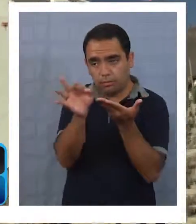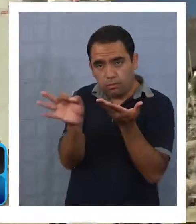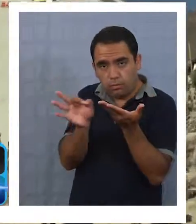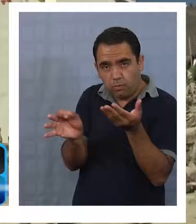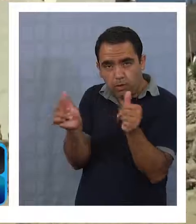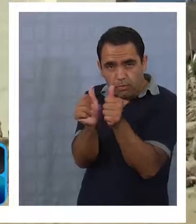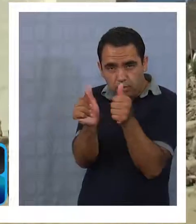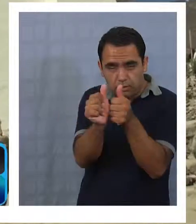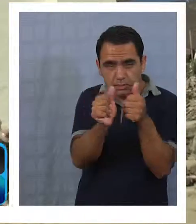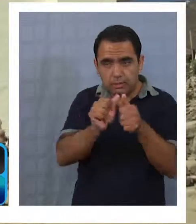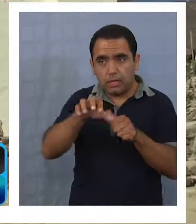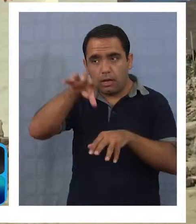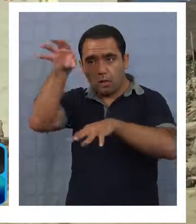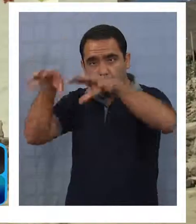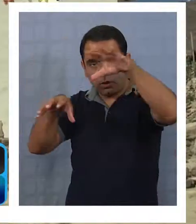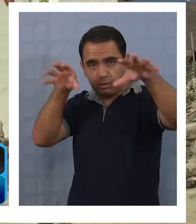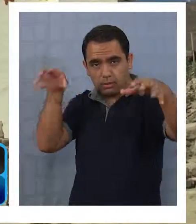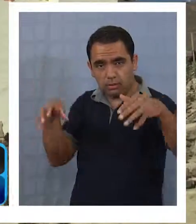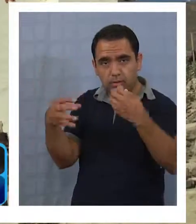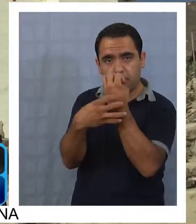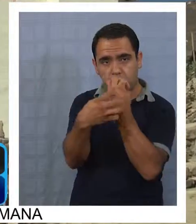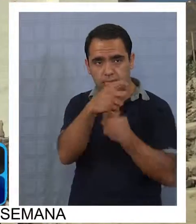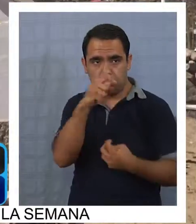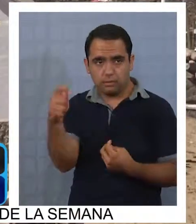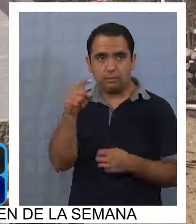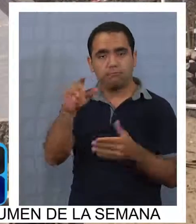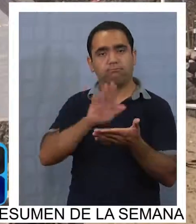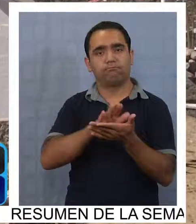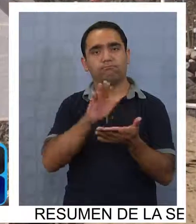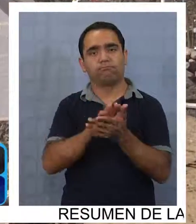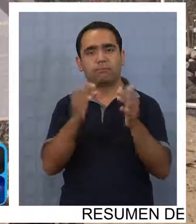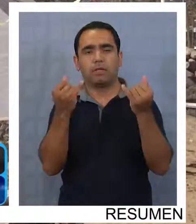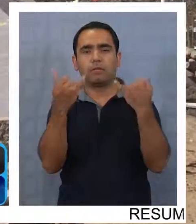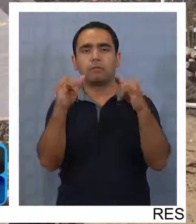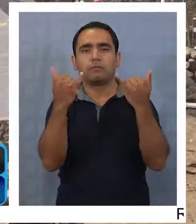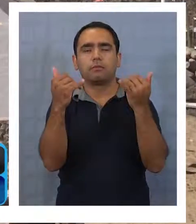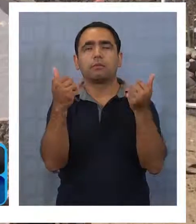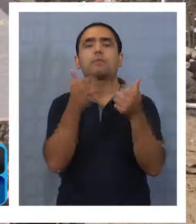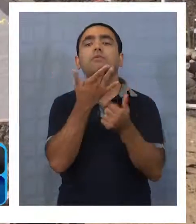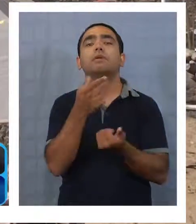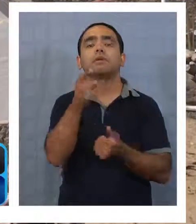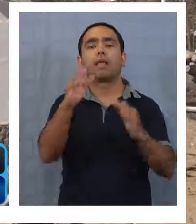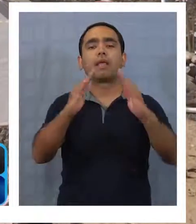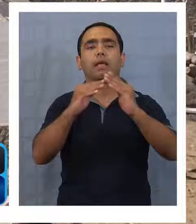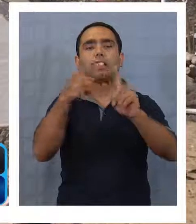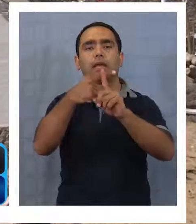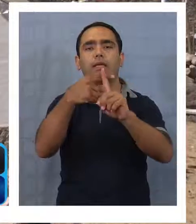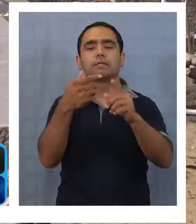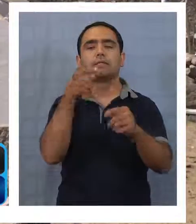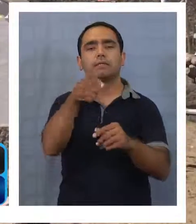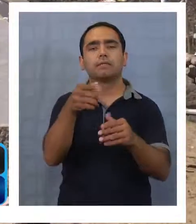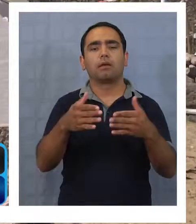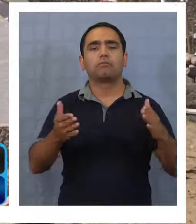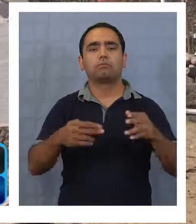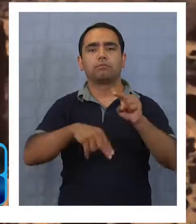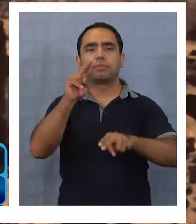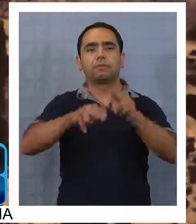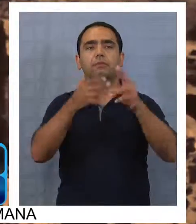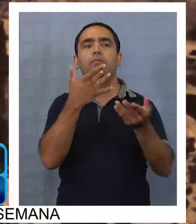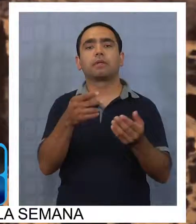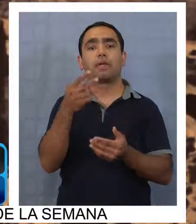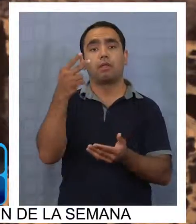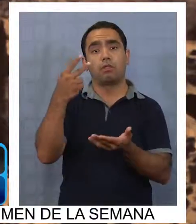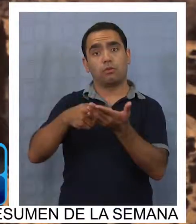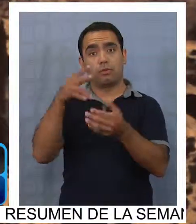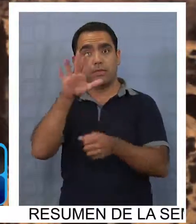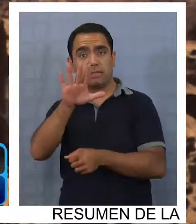ubicados en la precordillera de Tarapacá, festejó la restauración de su iglesia centenaria, que fue destruida en el terremoto